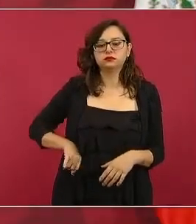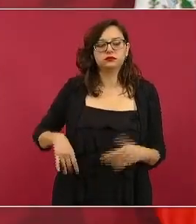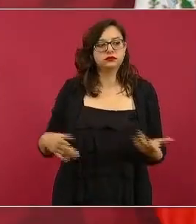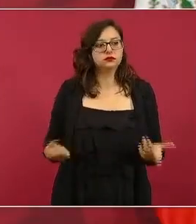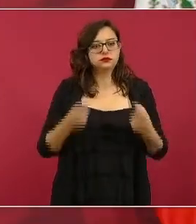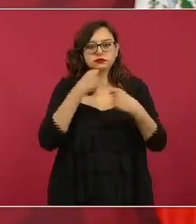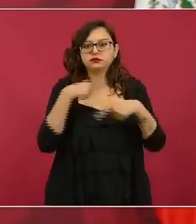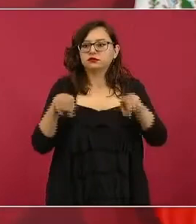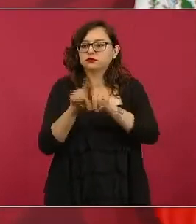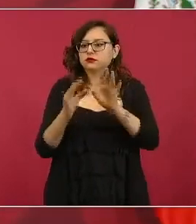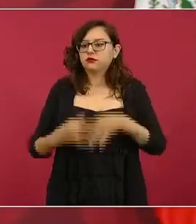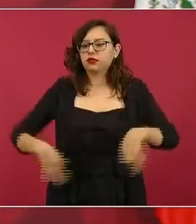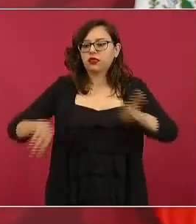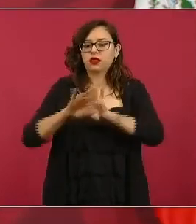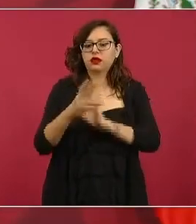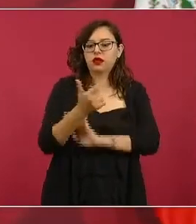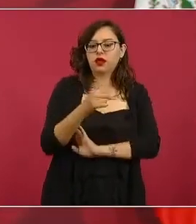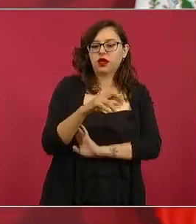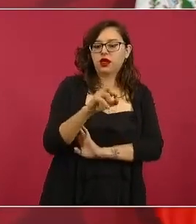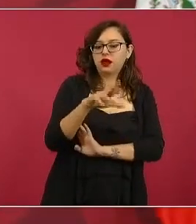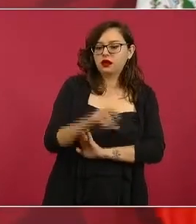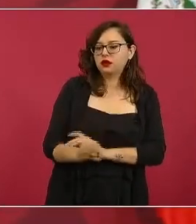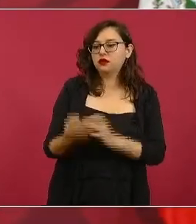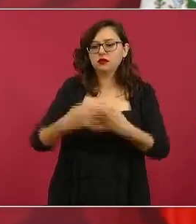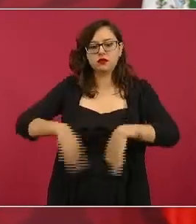que la igualdad ante la ley